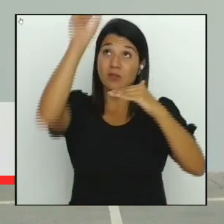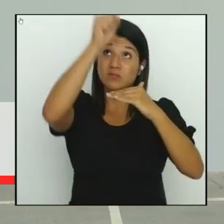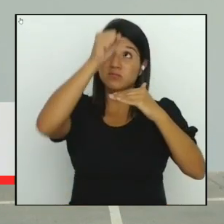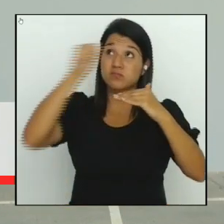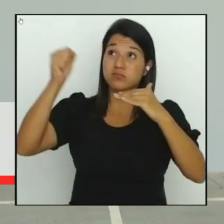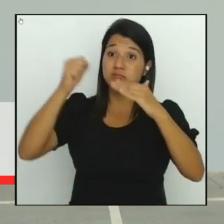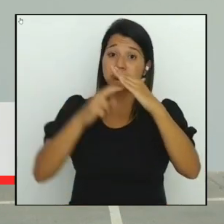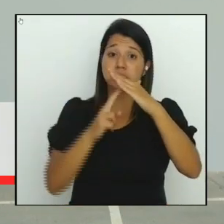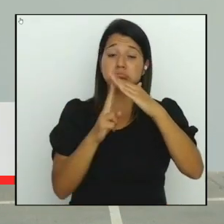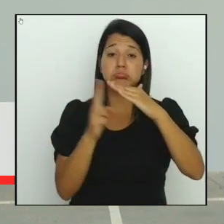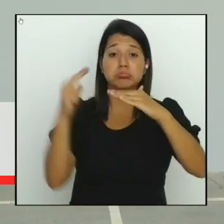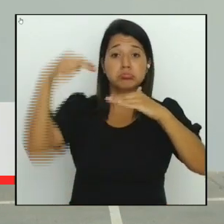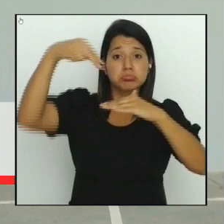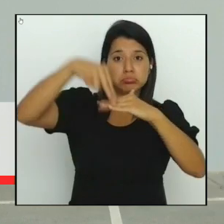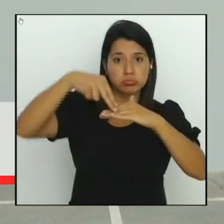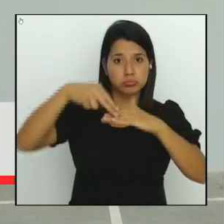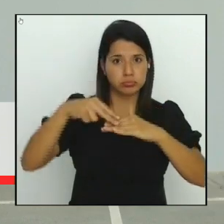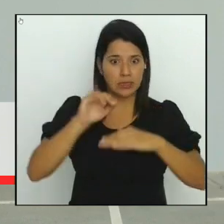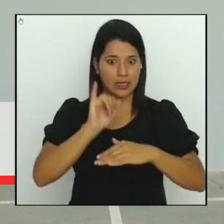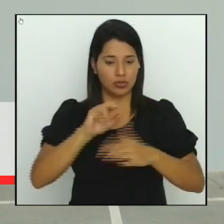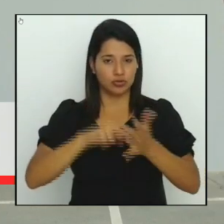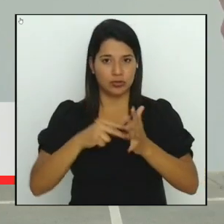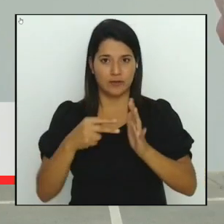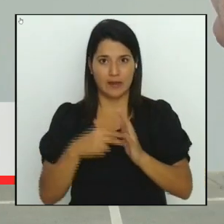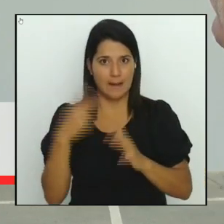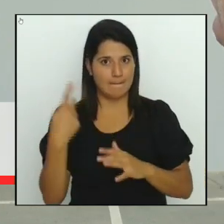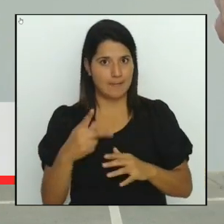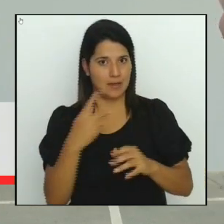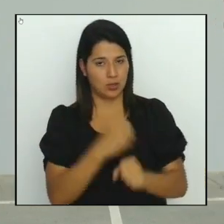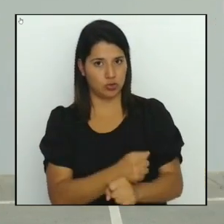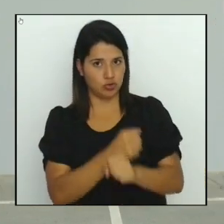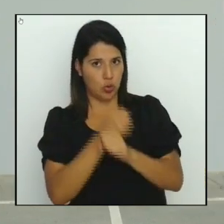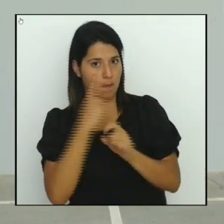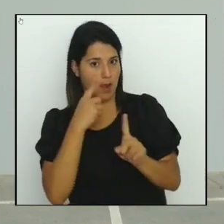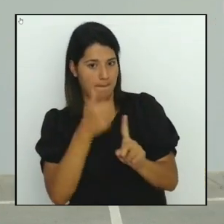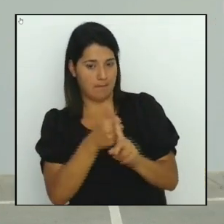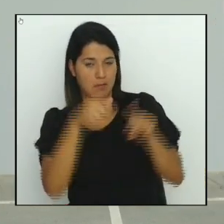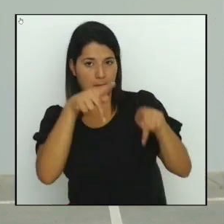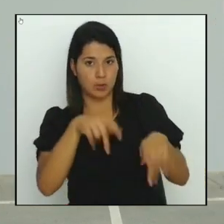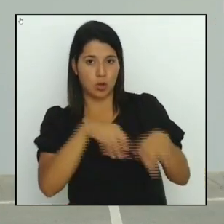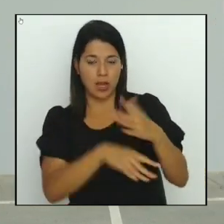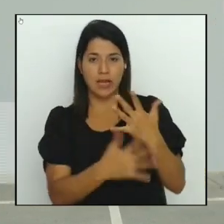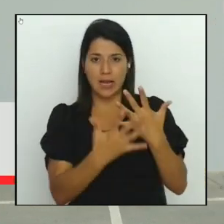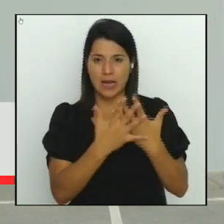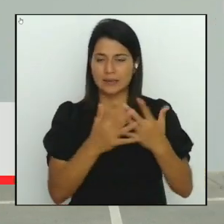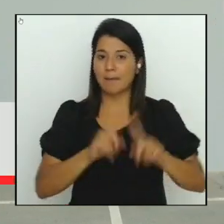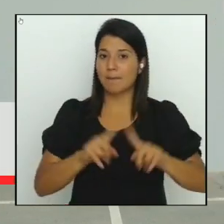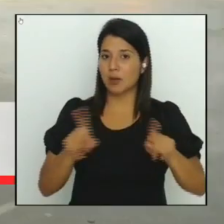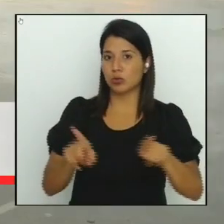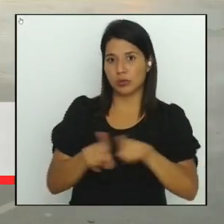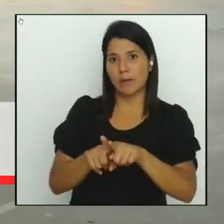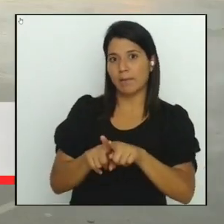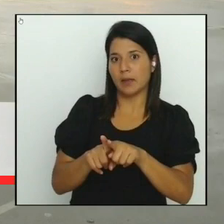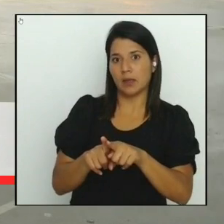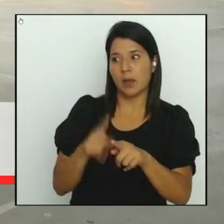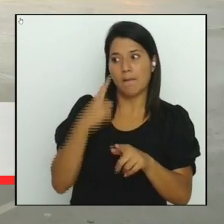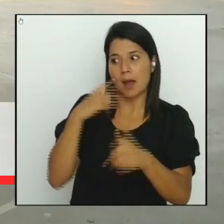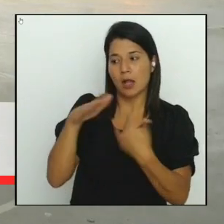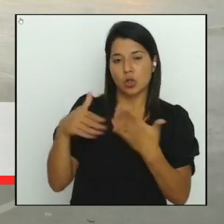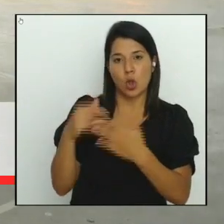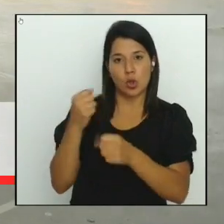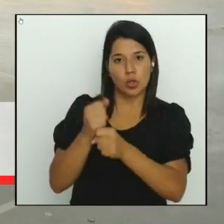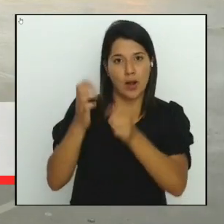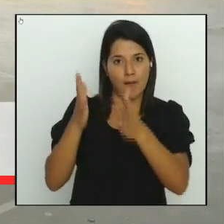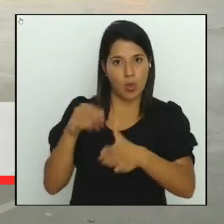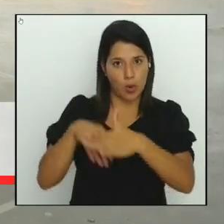solamente de las mismas personas privadas de libertad, sino también, pues, de todo el sistema penitenciario en este caso. Además,